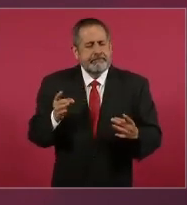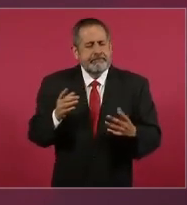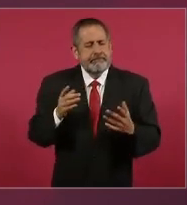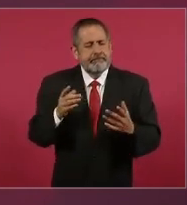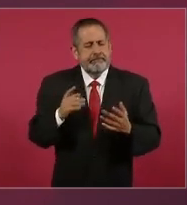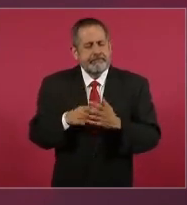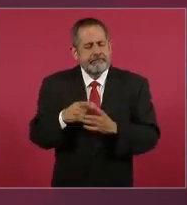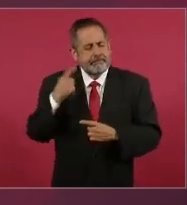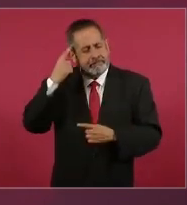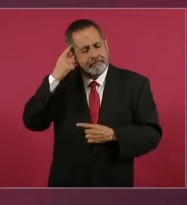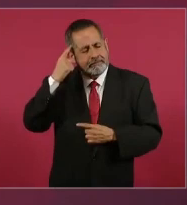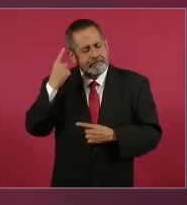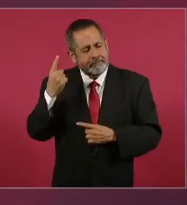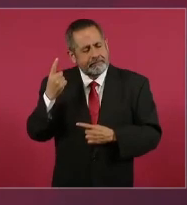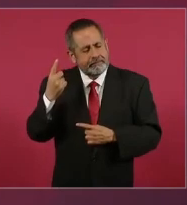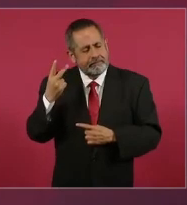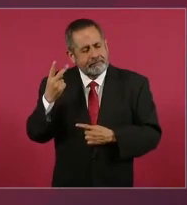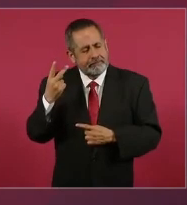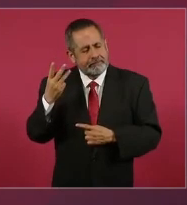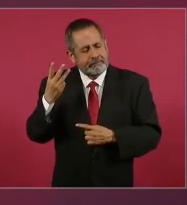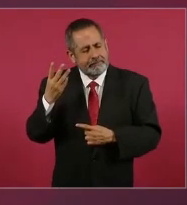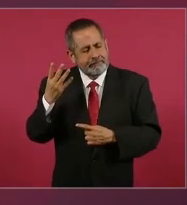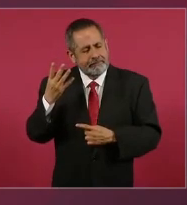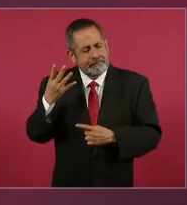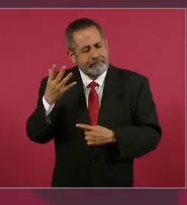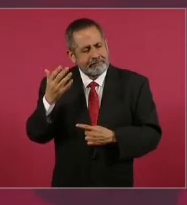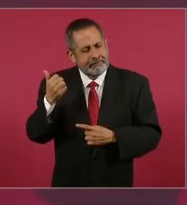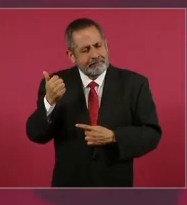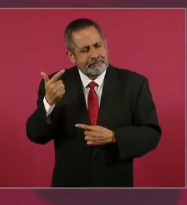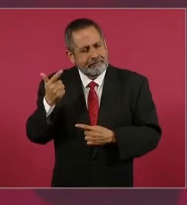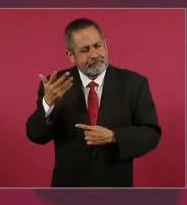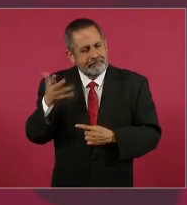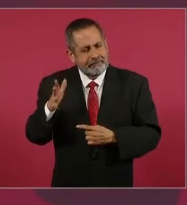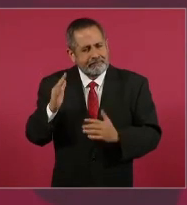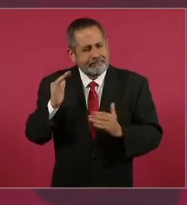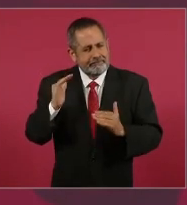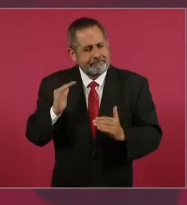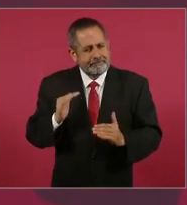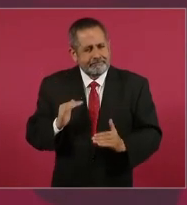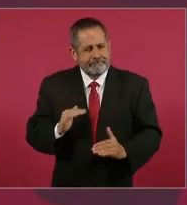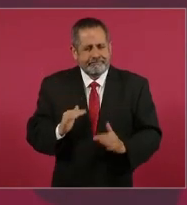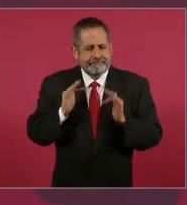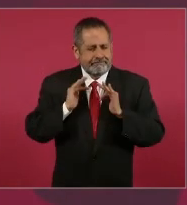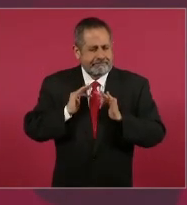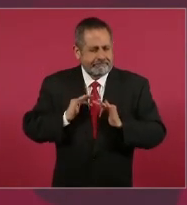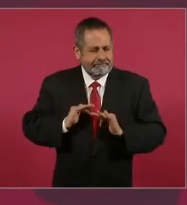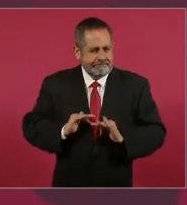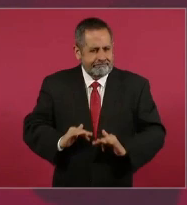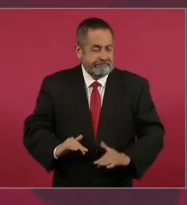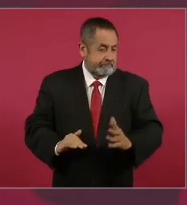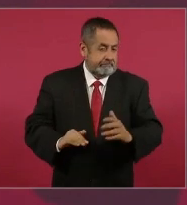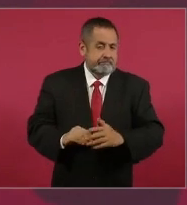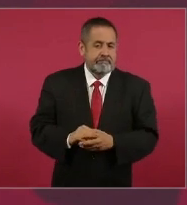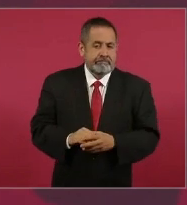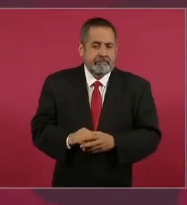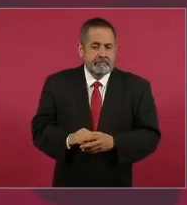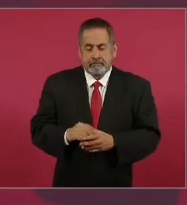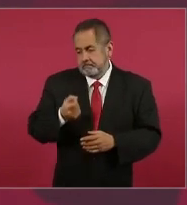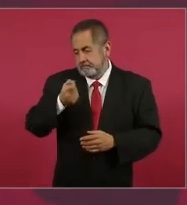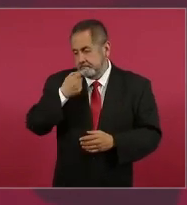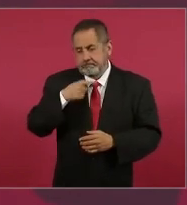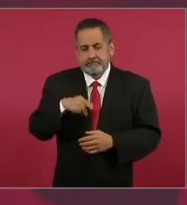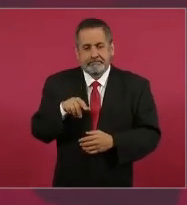o un tafil.